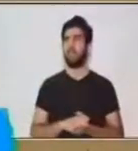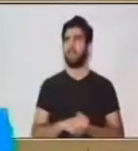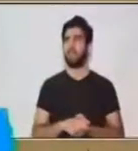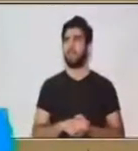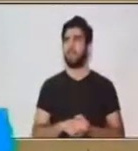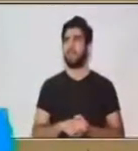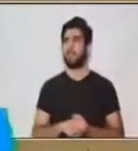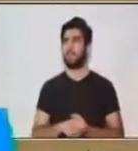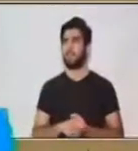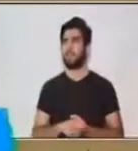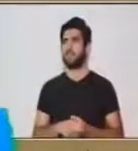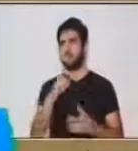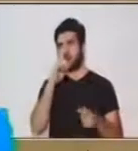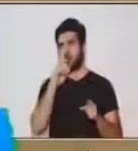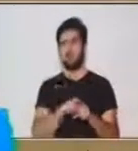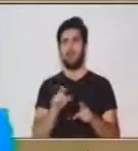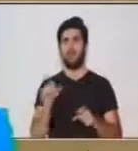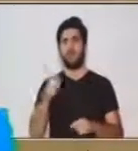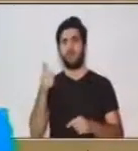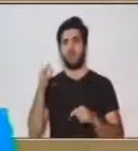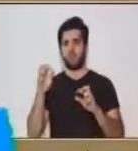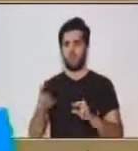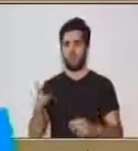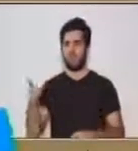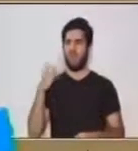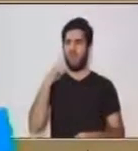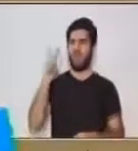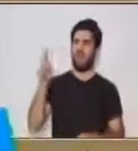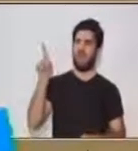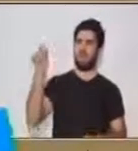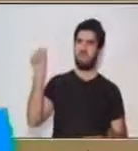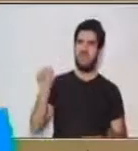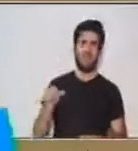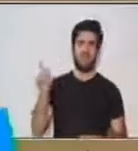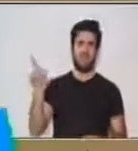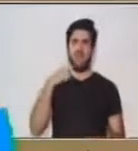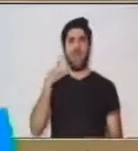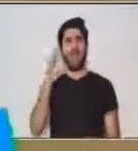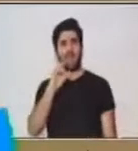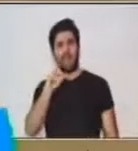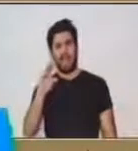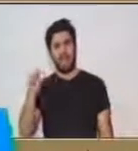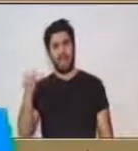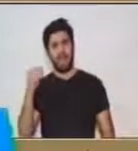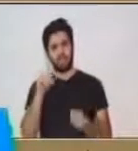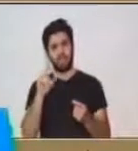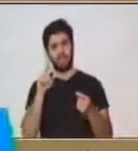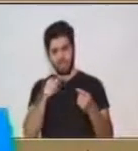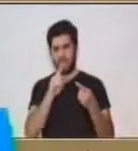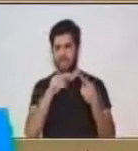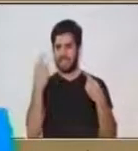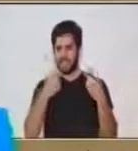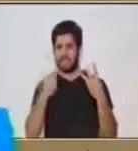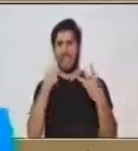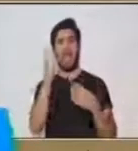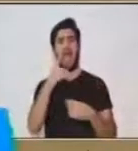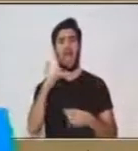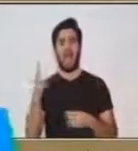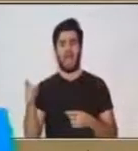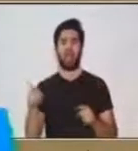crítico, que en algún momento lo podemos ver con malos ojos, pero nos hace ver cuáles son nuestros errores y en qué debemos mejorar.